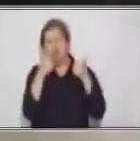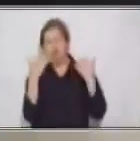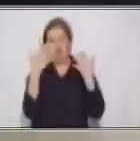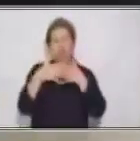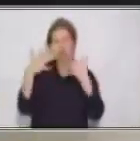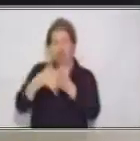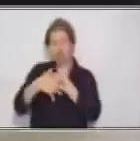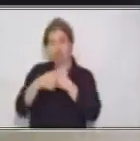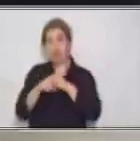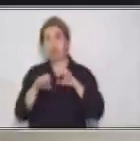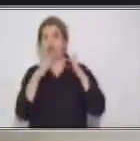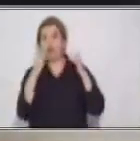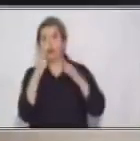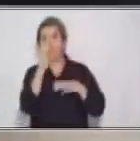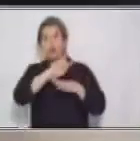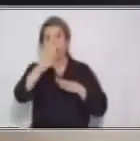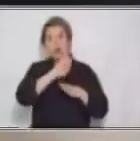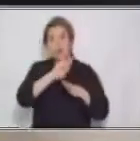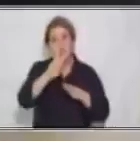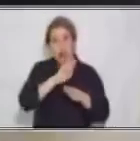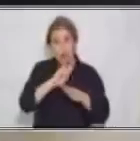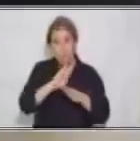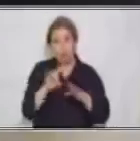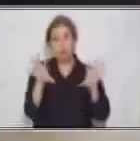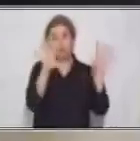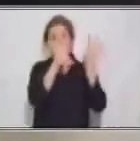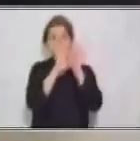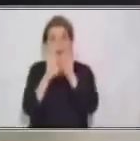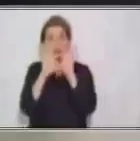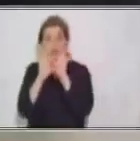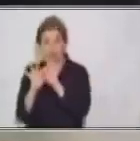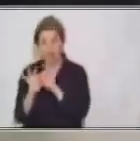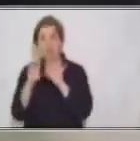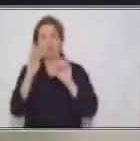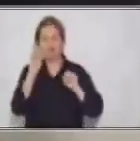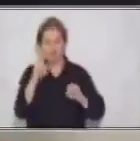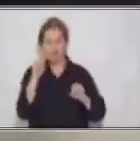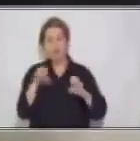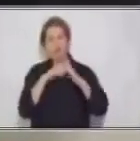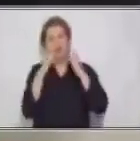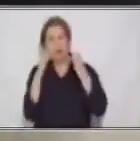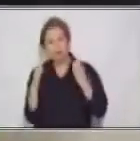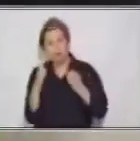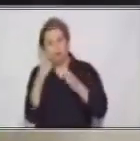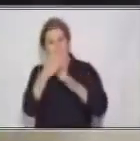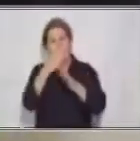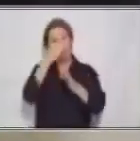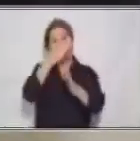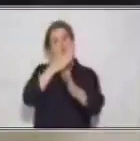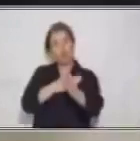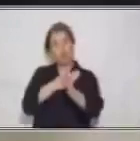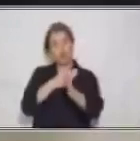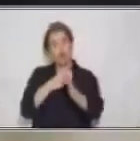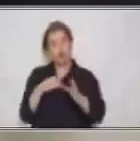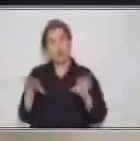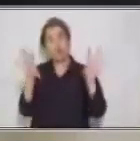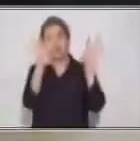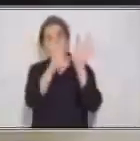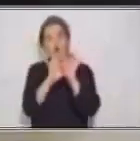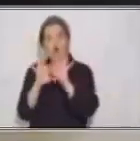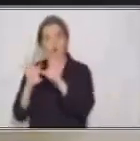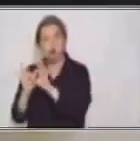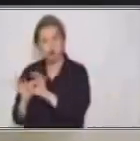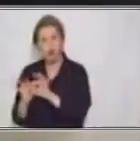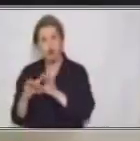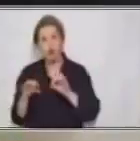Entonces, preposiciones y conjunciones unen palabras para darle sentido al escrito. Podemos